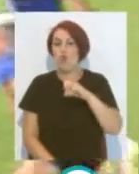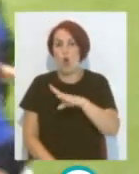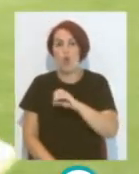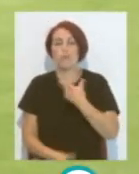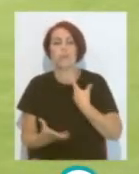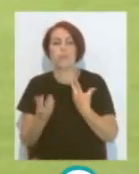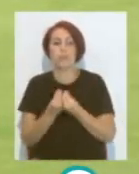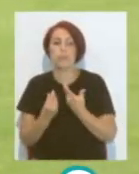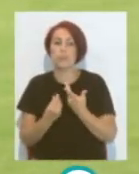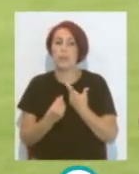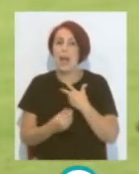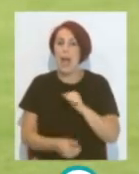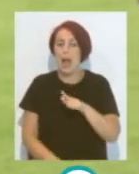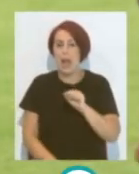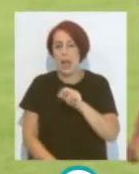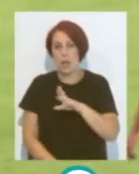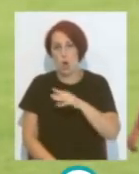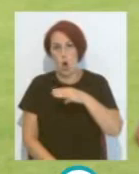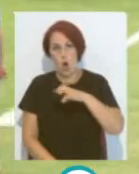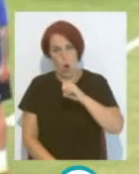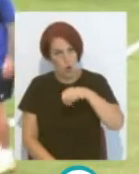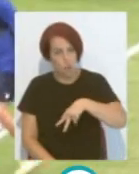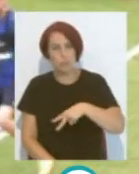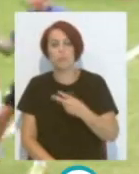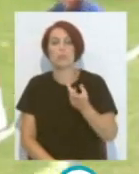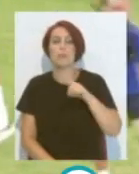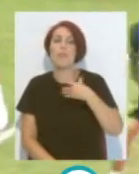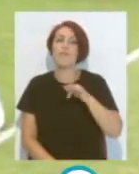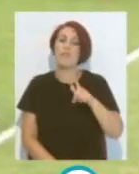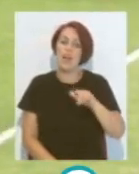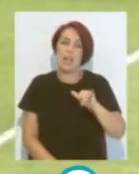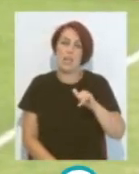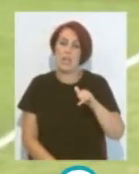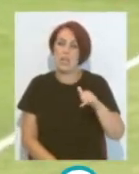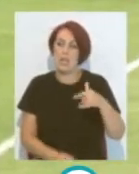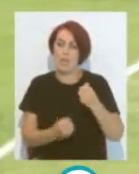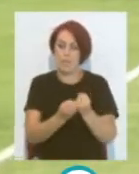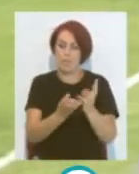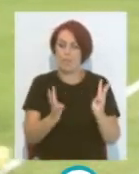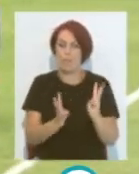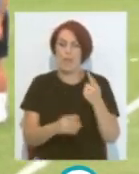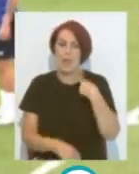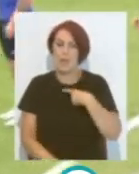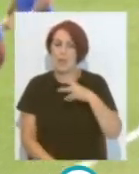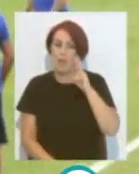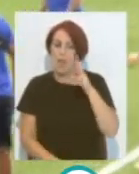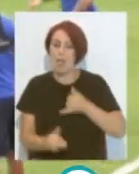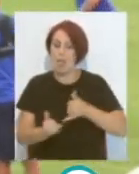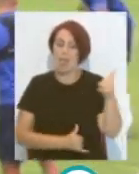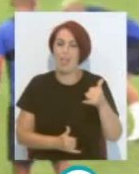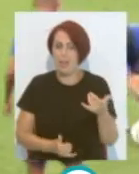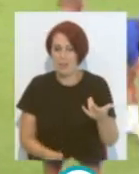junto con Tomi Alarcón Está Fali en el rondito Ahí le han metido Un caño